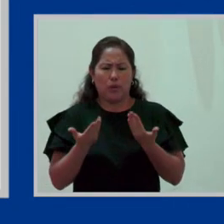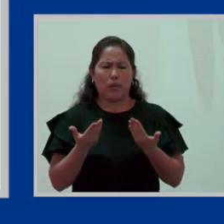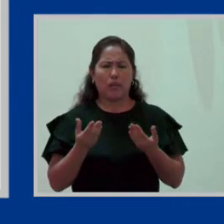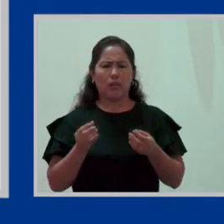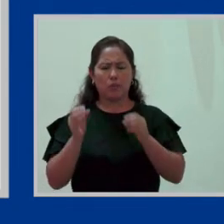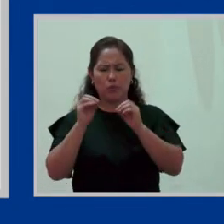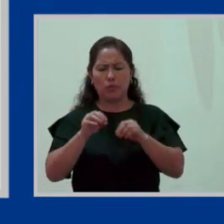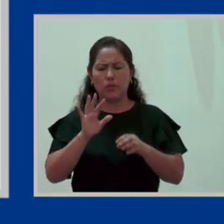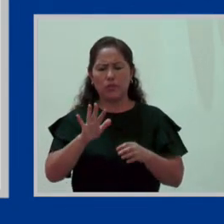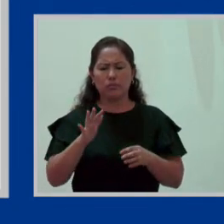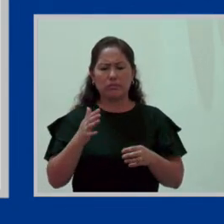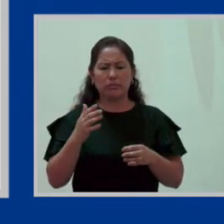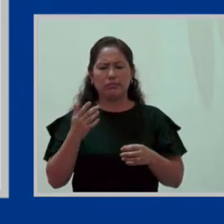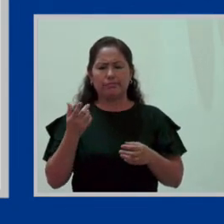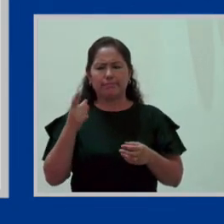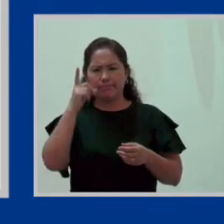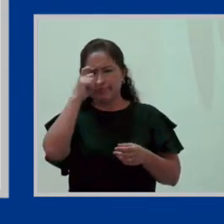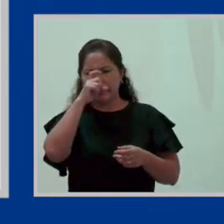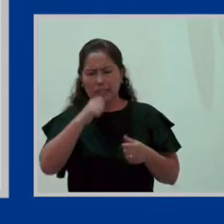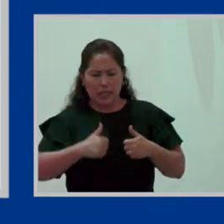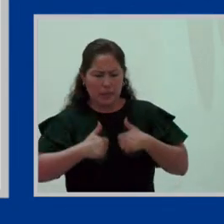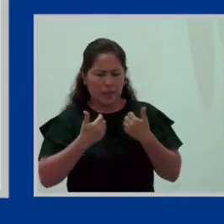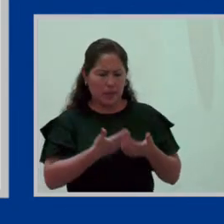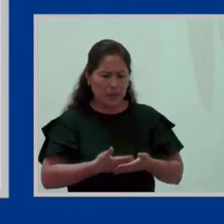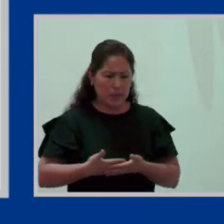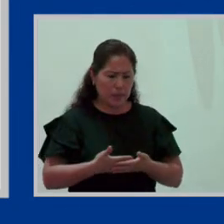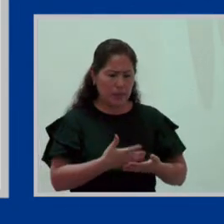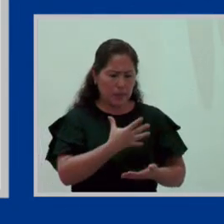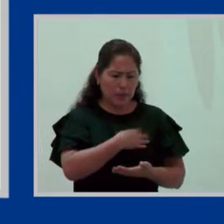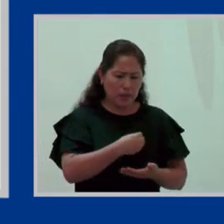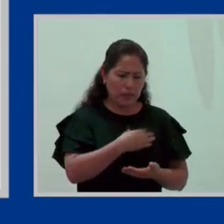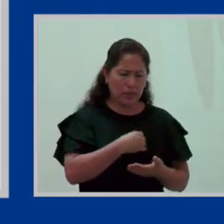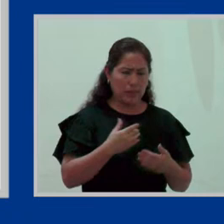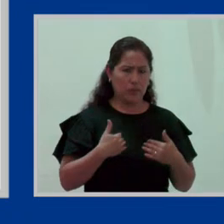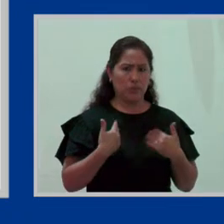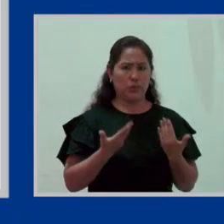de un bebé ni un bebé lactante tampoco.